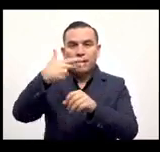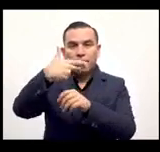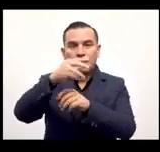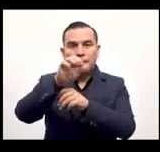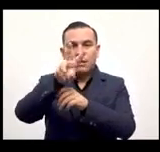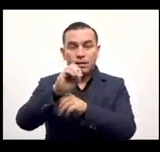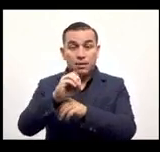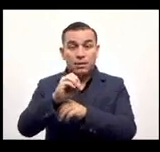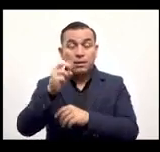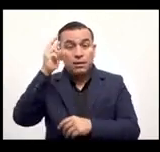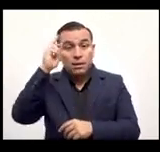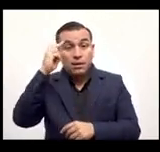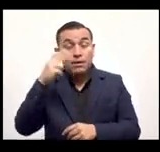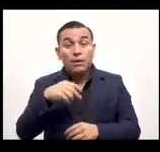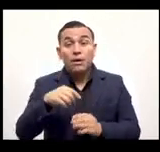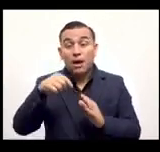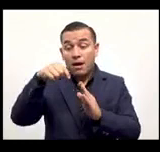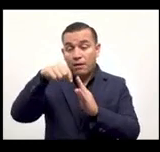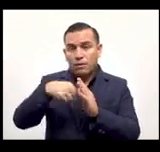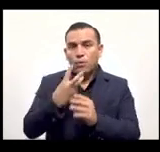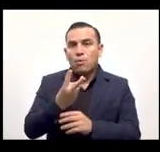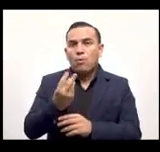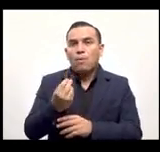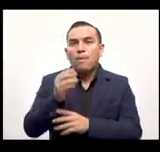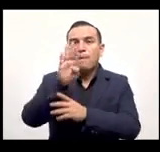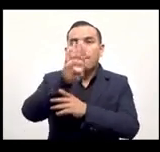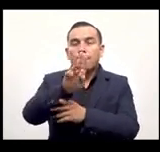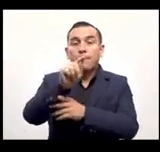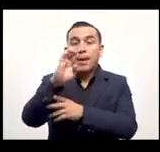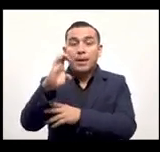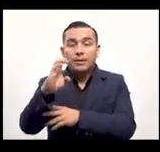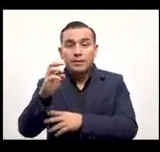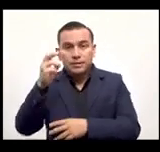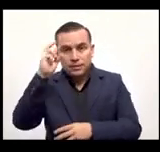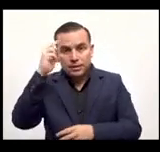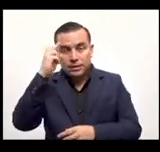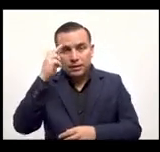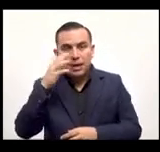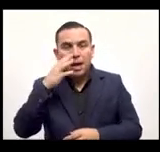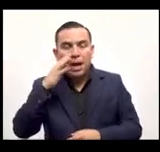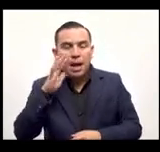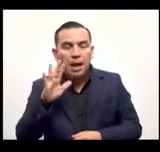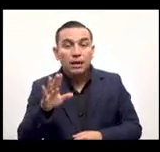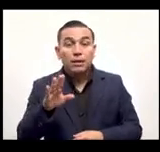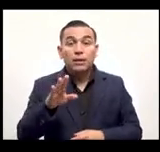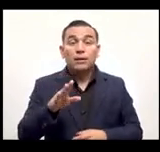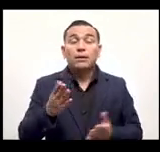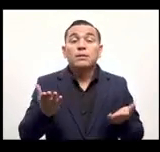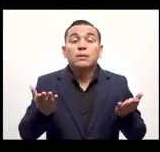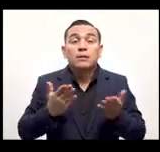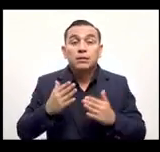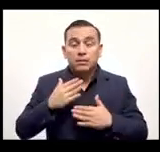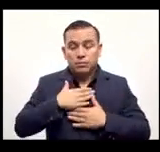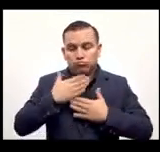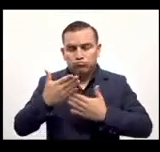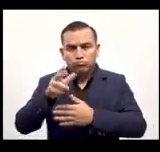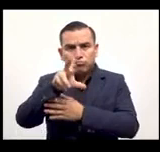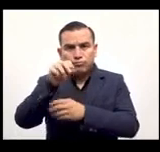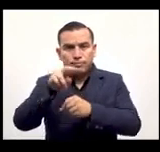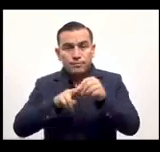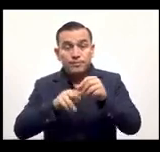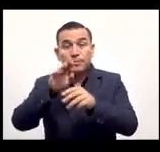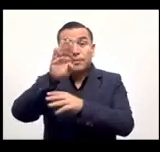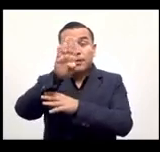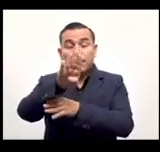recibirá 30 dólares y abajo va a decir su equivalente en bitcoin que es lo que está recibiendo en realidad en el caso del bono está recibiendo